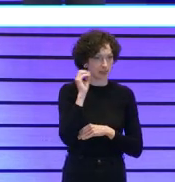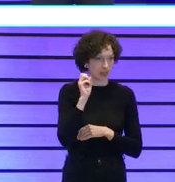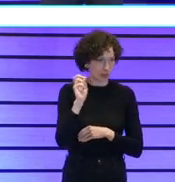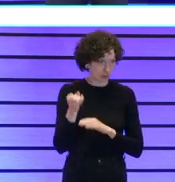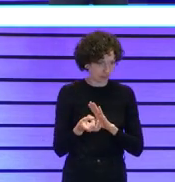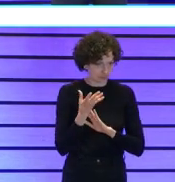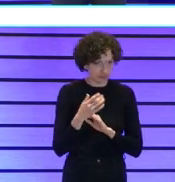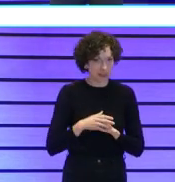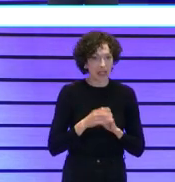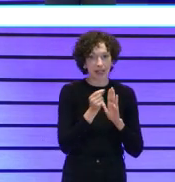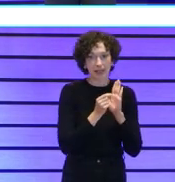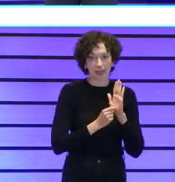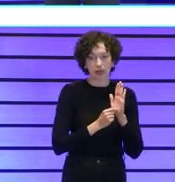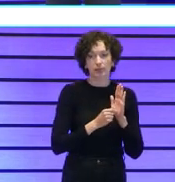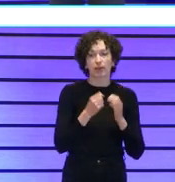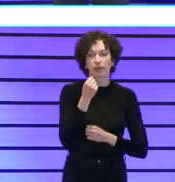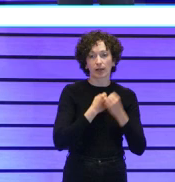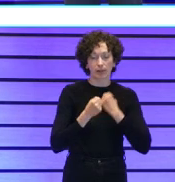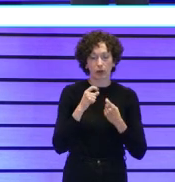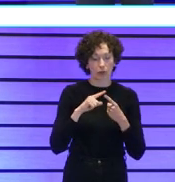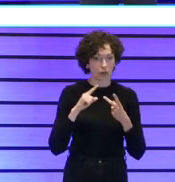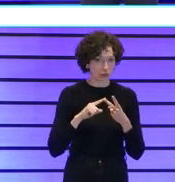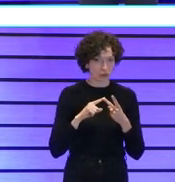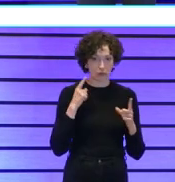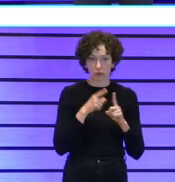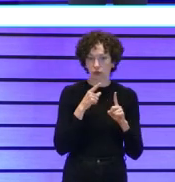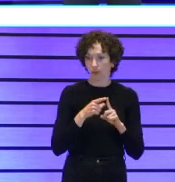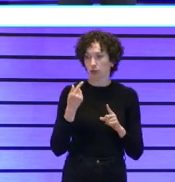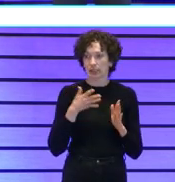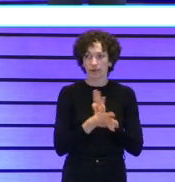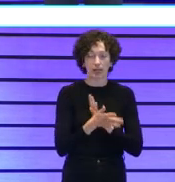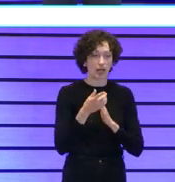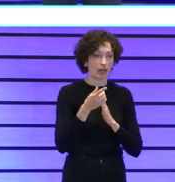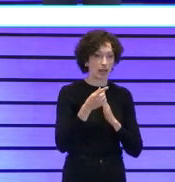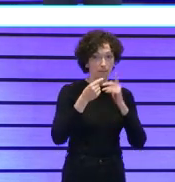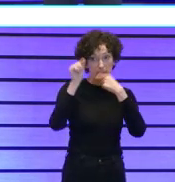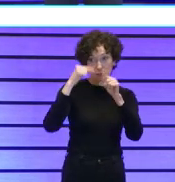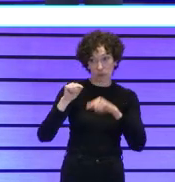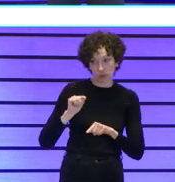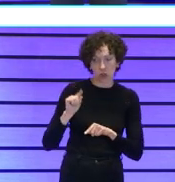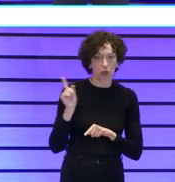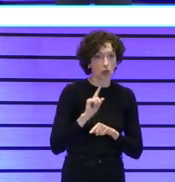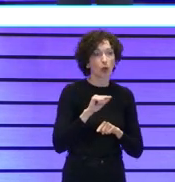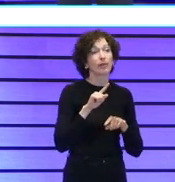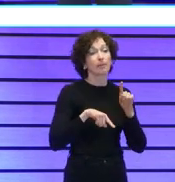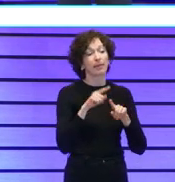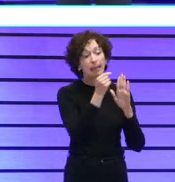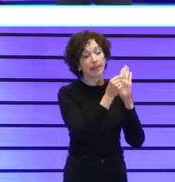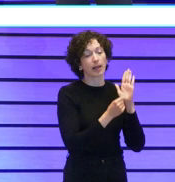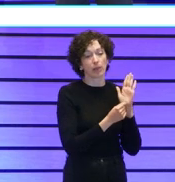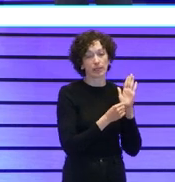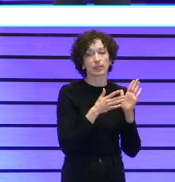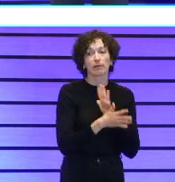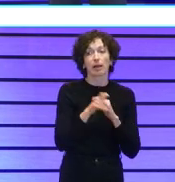trabajamos básicamente con dos indicadores financieros no trabajamos la información no va a presupuesto sino que va a indicador de tal manera que ellos toman sus